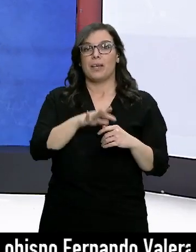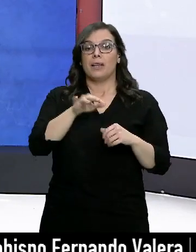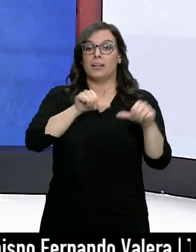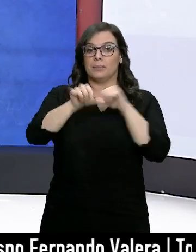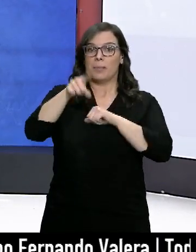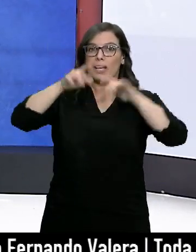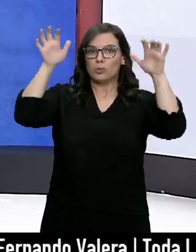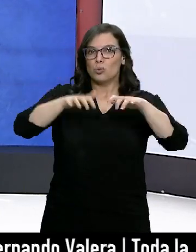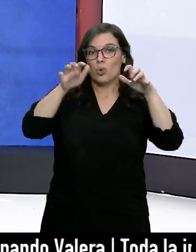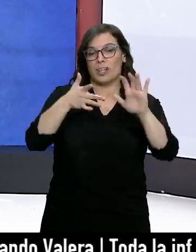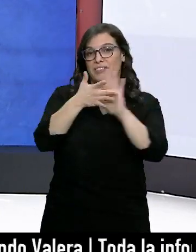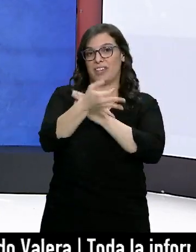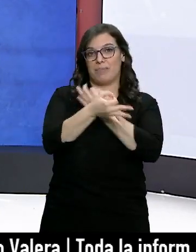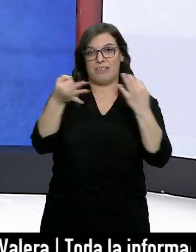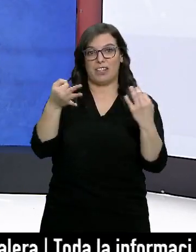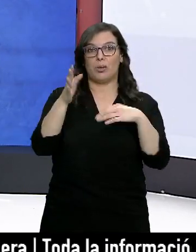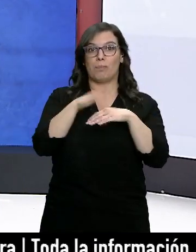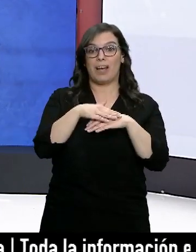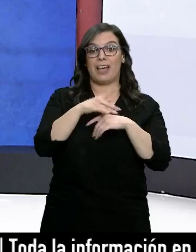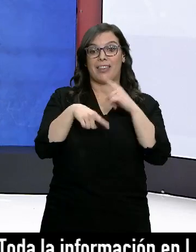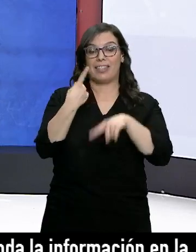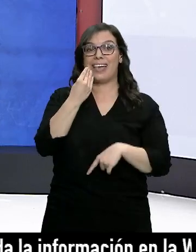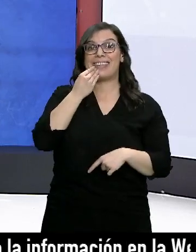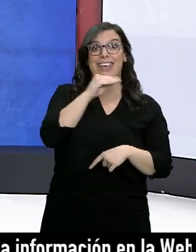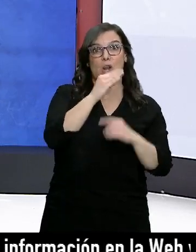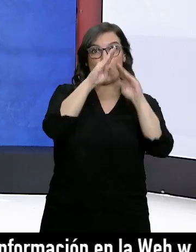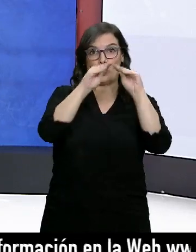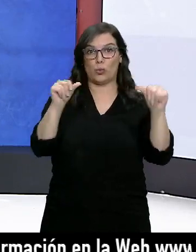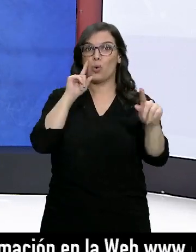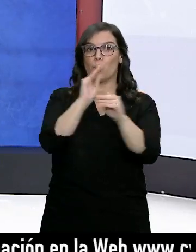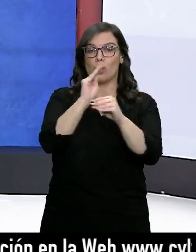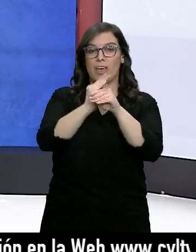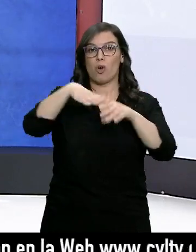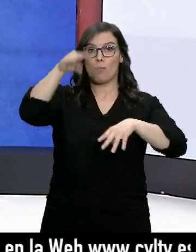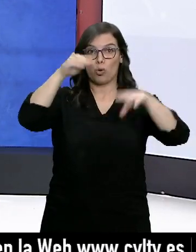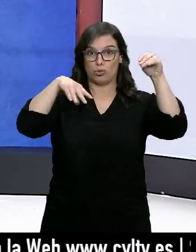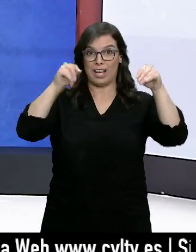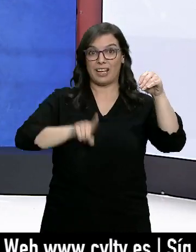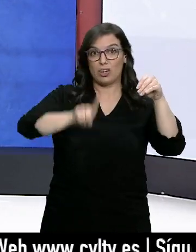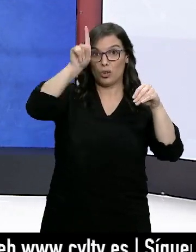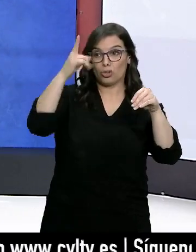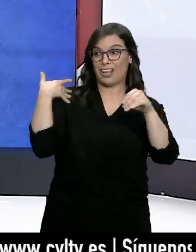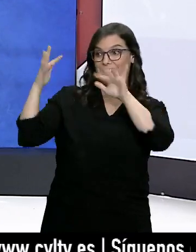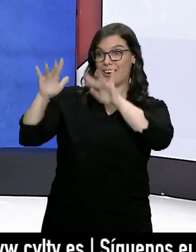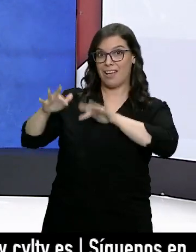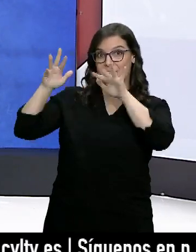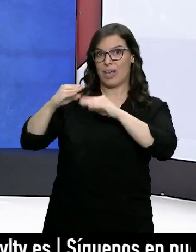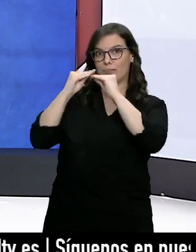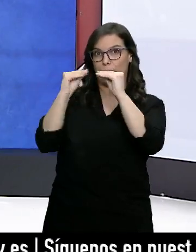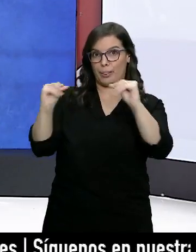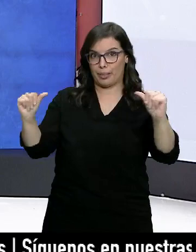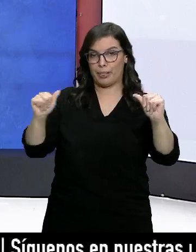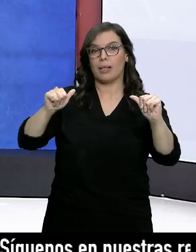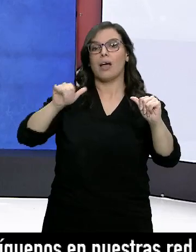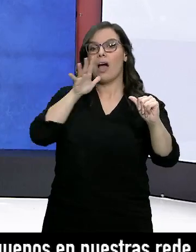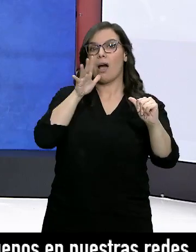tanto es la combinación perfecta para esos deshielos. Precaución en las montañas del norte donde la nieve de estos días va a deshelarse y va a